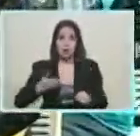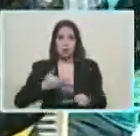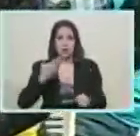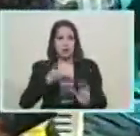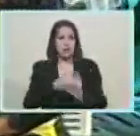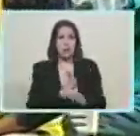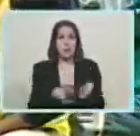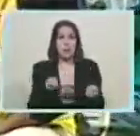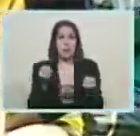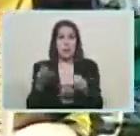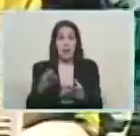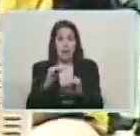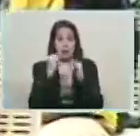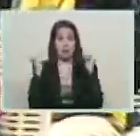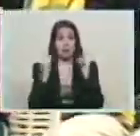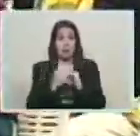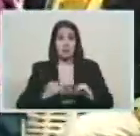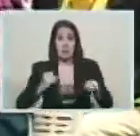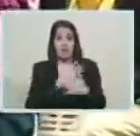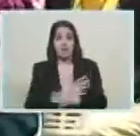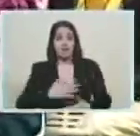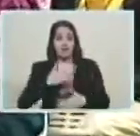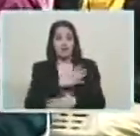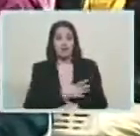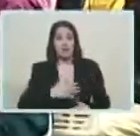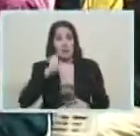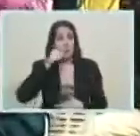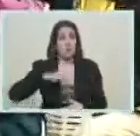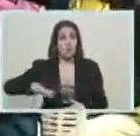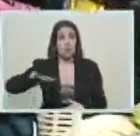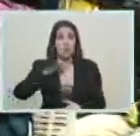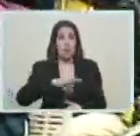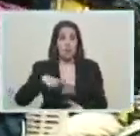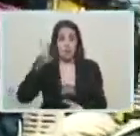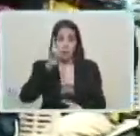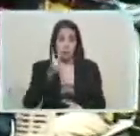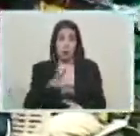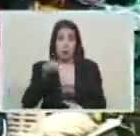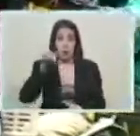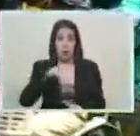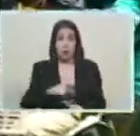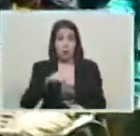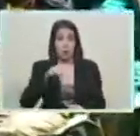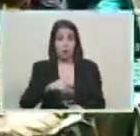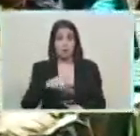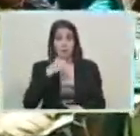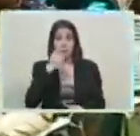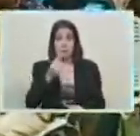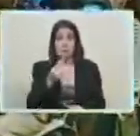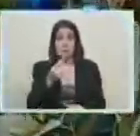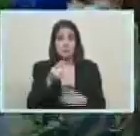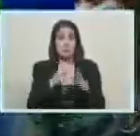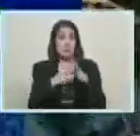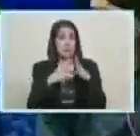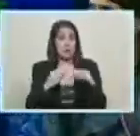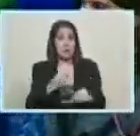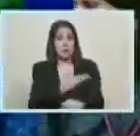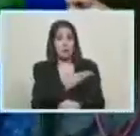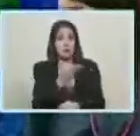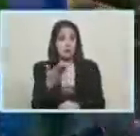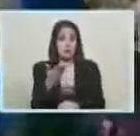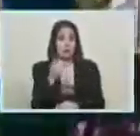que es la felicidad, la tranquilidad, el disfrute del pueblo venezolano. Por eso hoy desde acá, presidente, decirle, bueno, que estamos